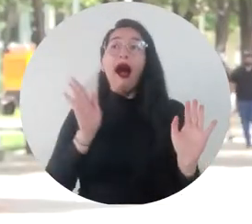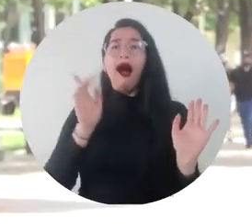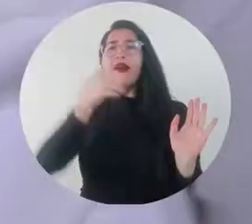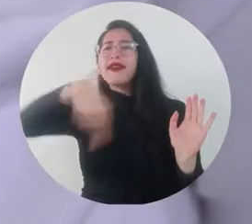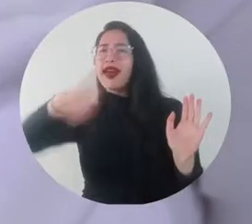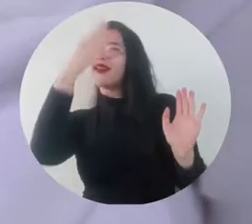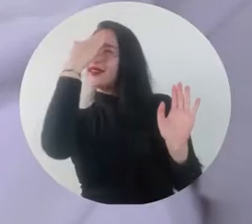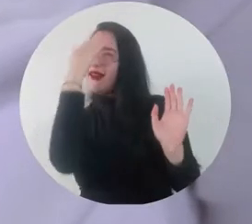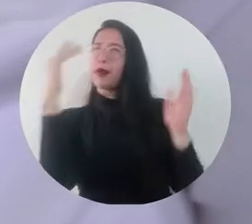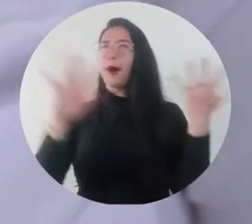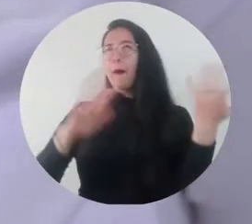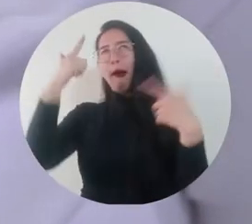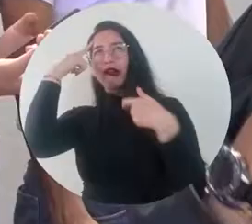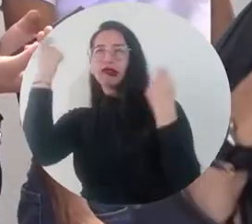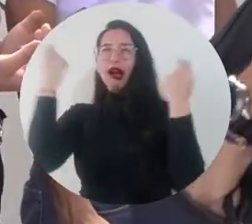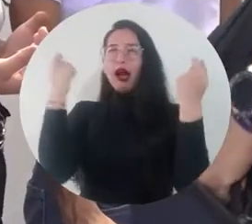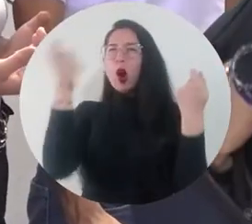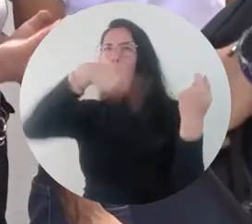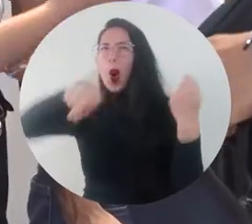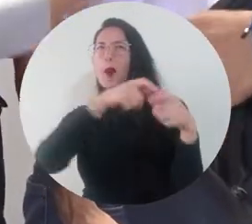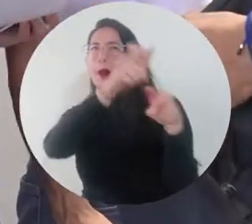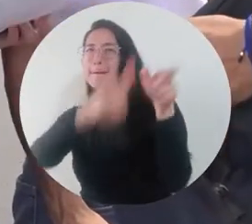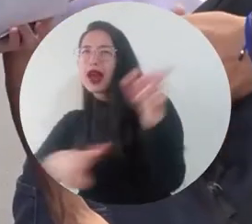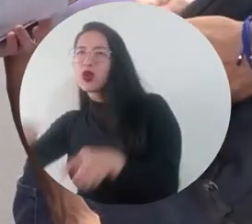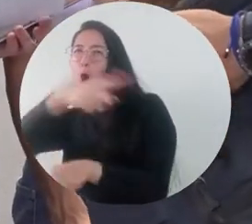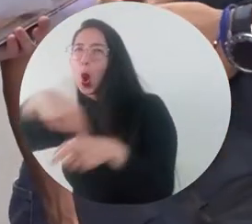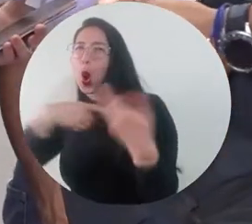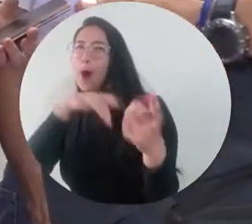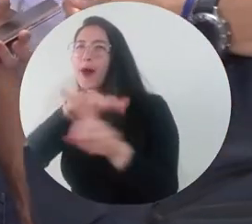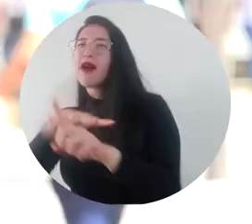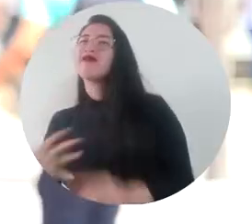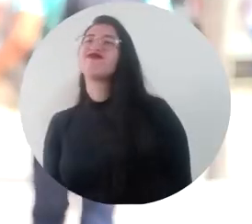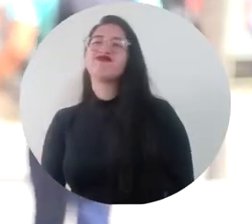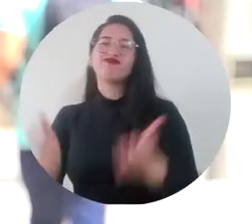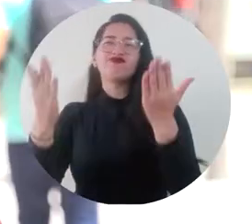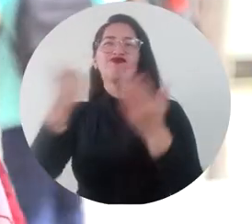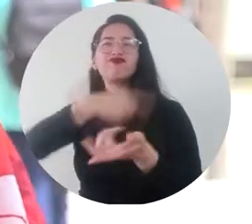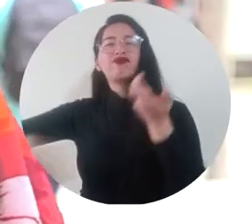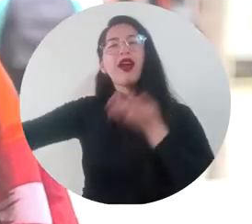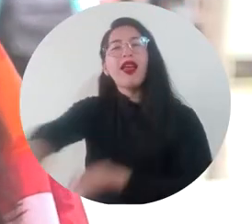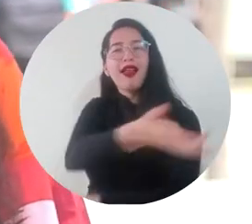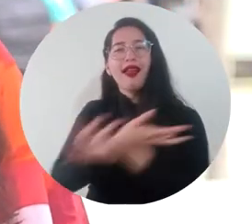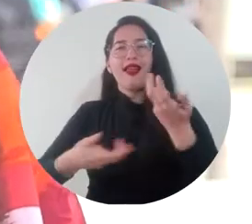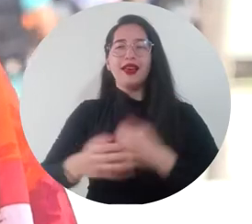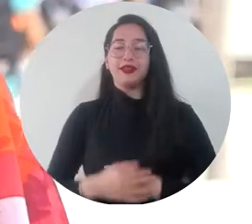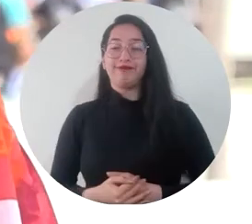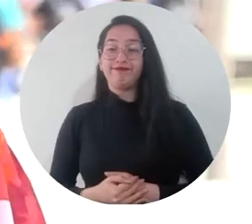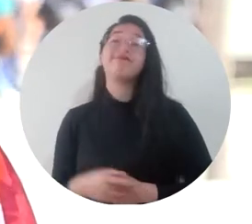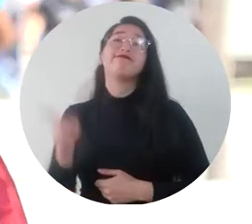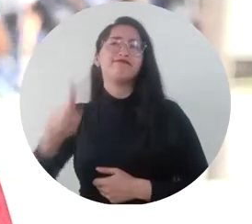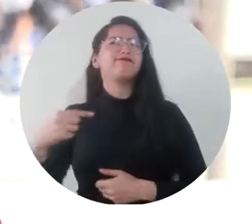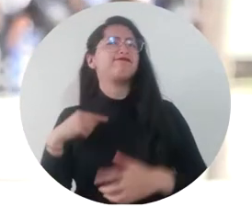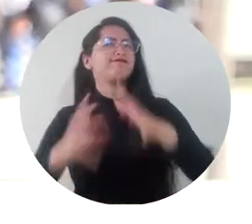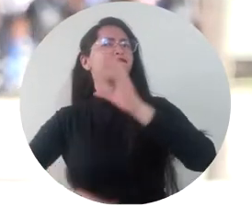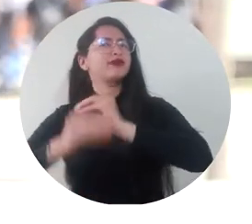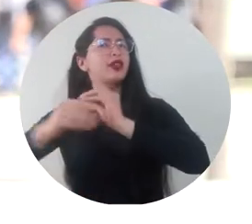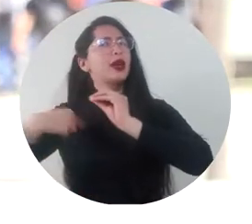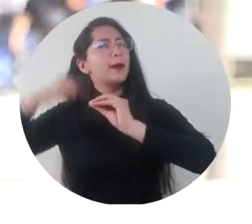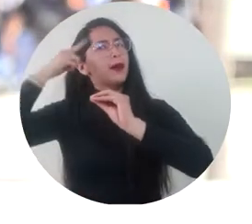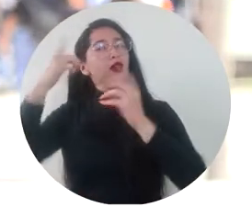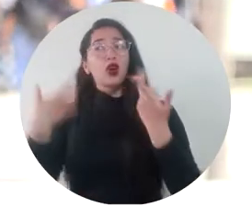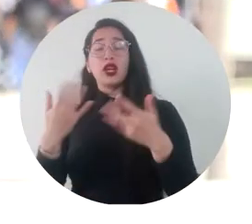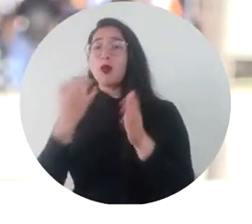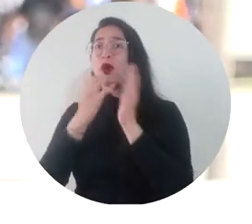ya a sabiendas a las personas que vamos a tratar Es importante hablar de este tema de violencia de género